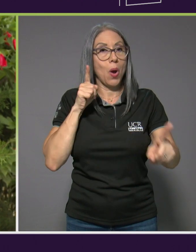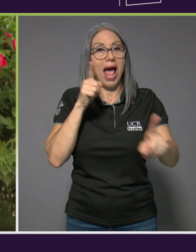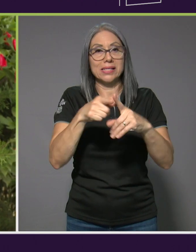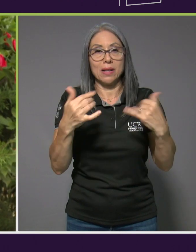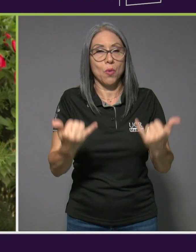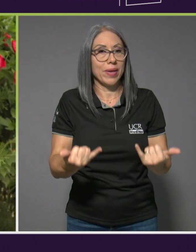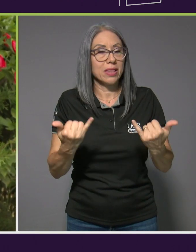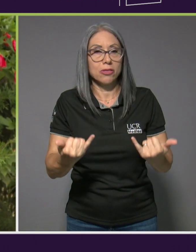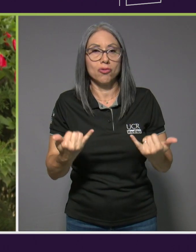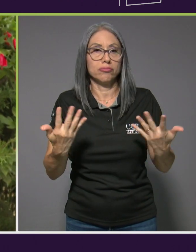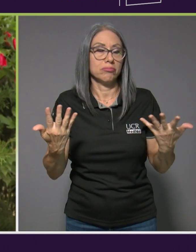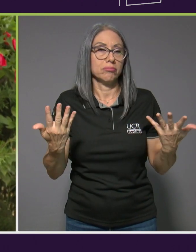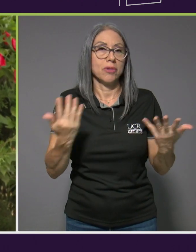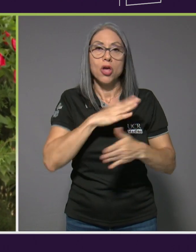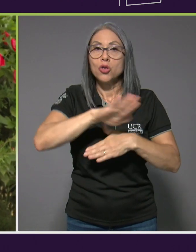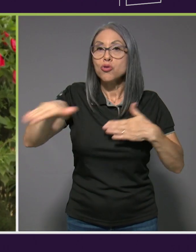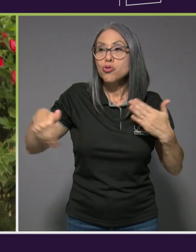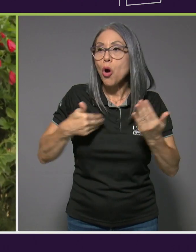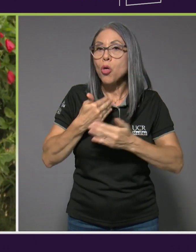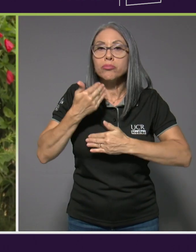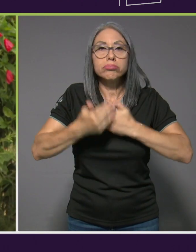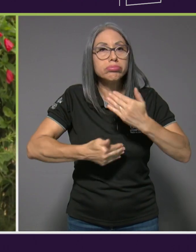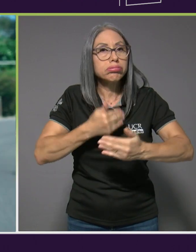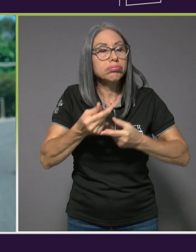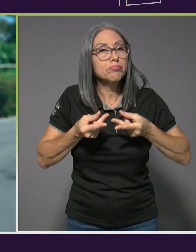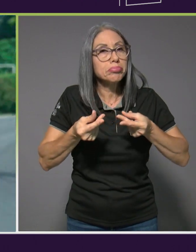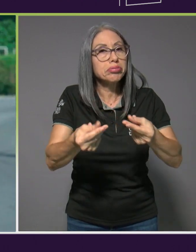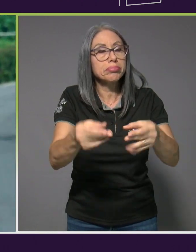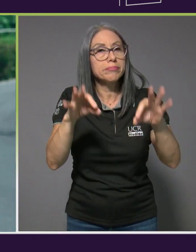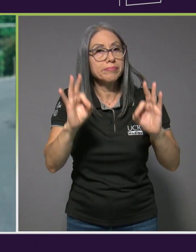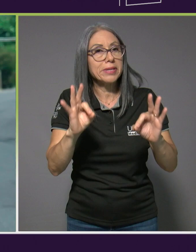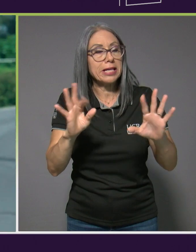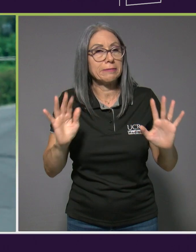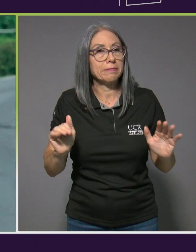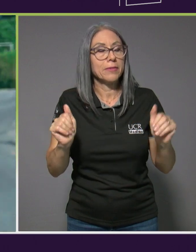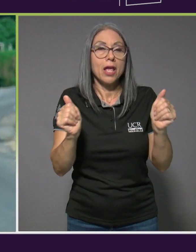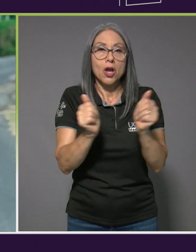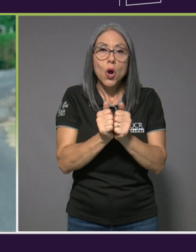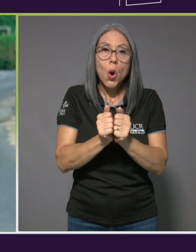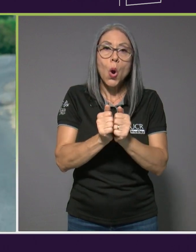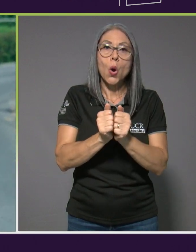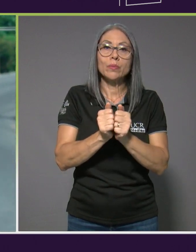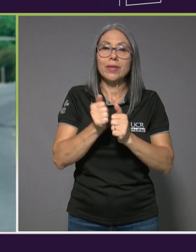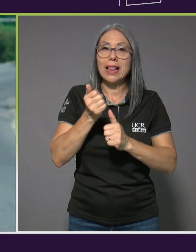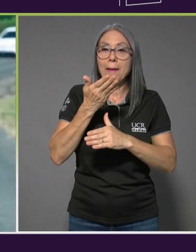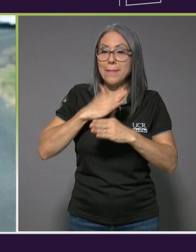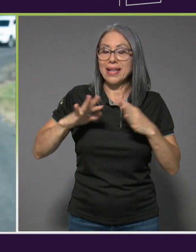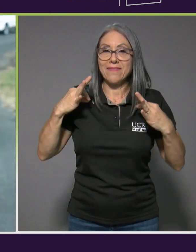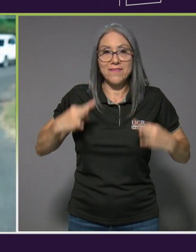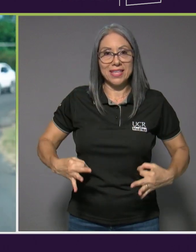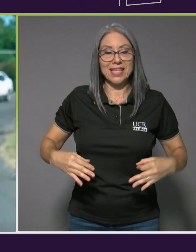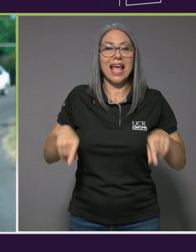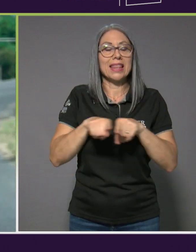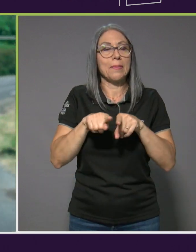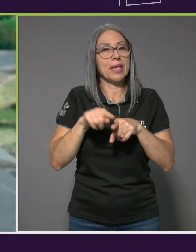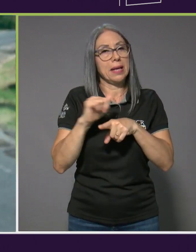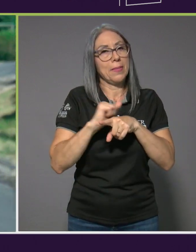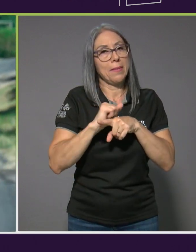todo marcha bastante bien con lo que es la parte física y el tema de la preparación.